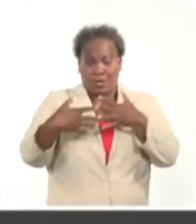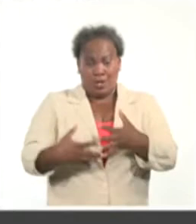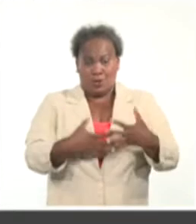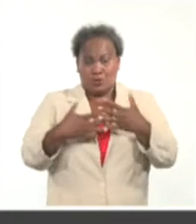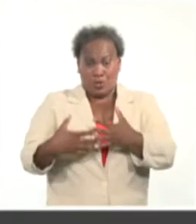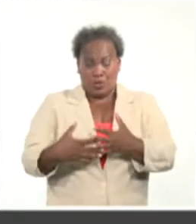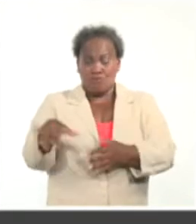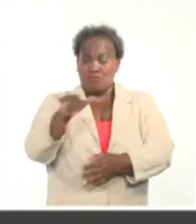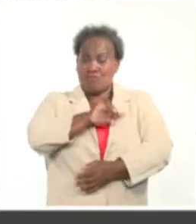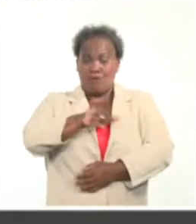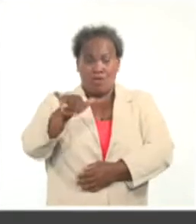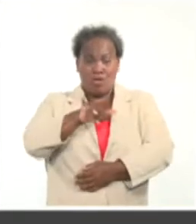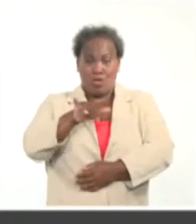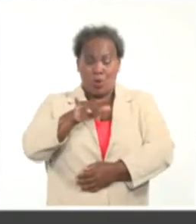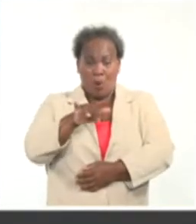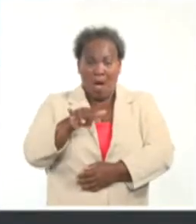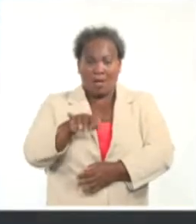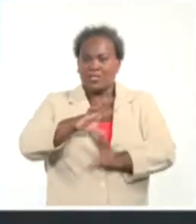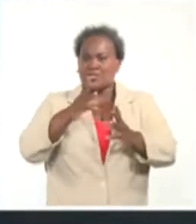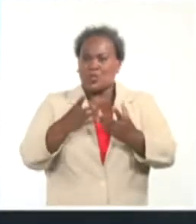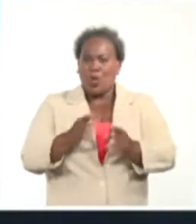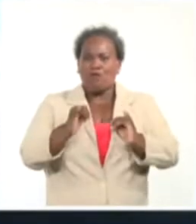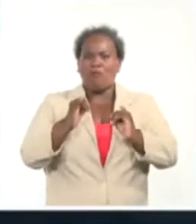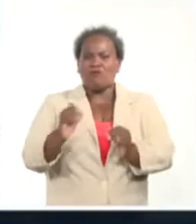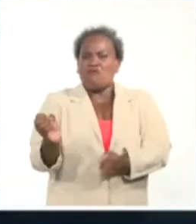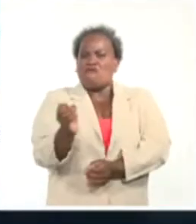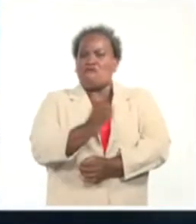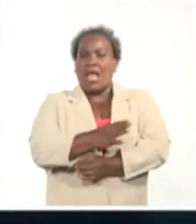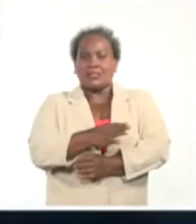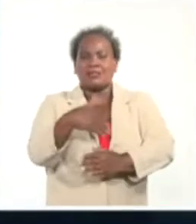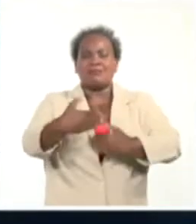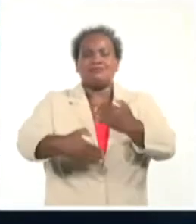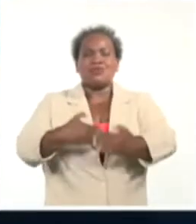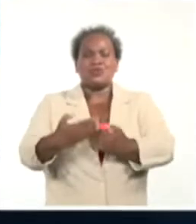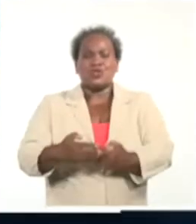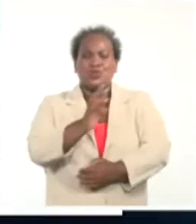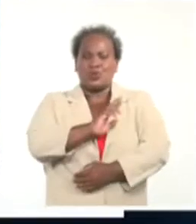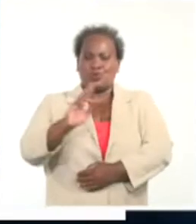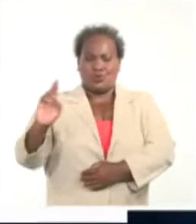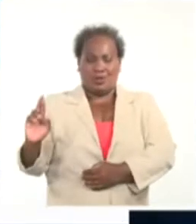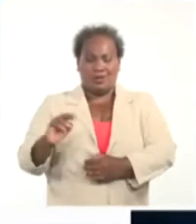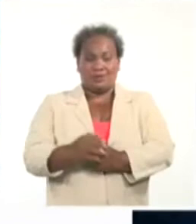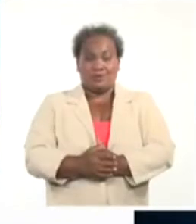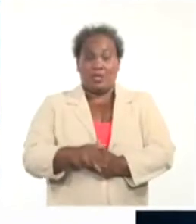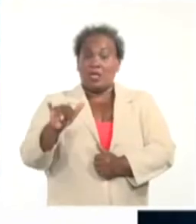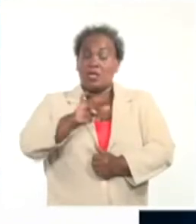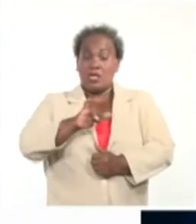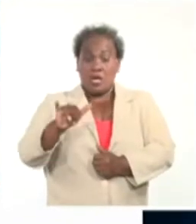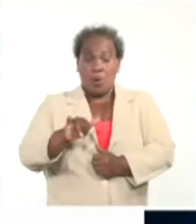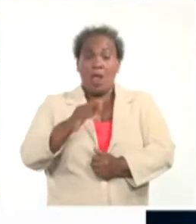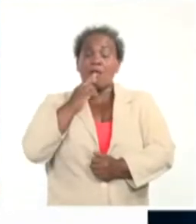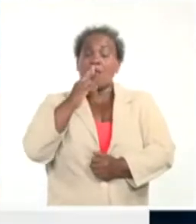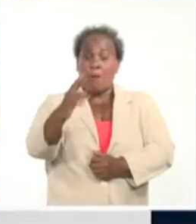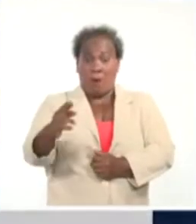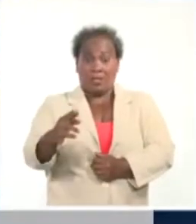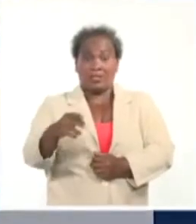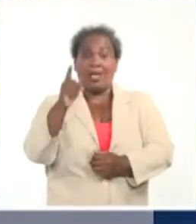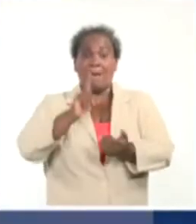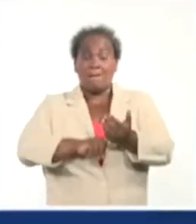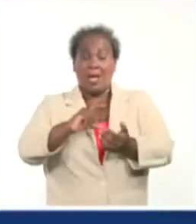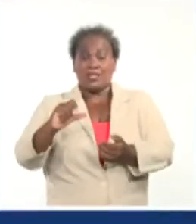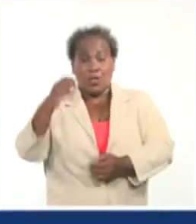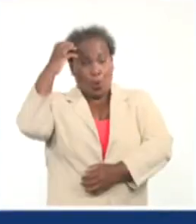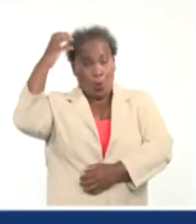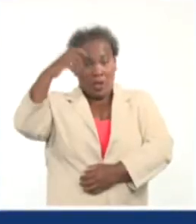la remetida mediática sin precedentes contra el proceso revolucionario cubano, así como la firme respuesta del partido, el gobierno